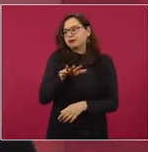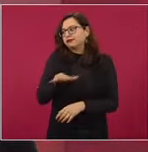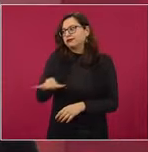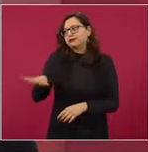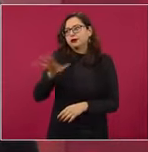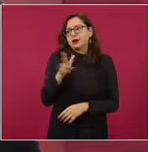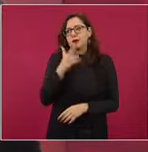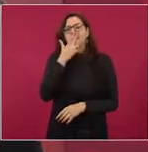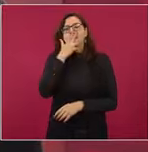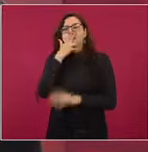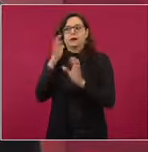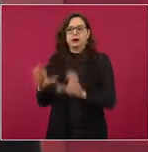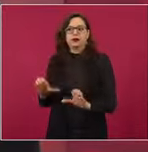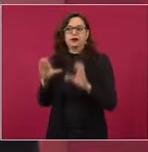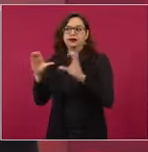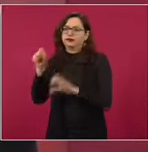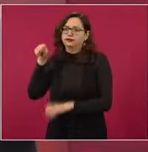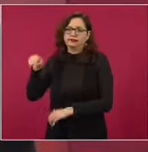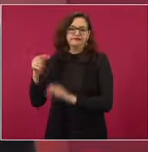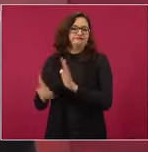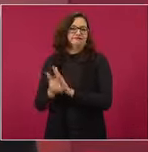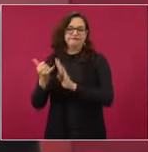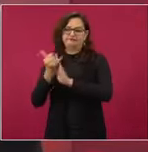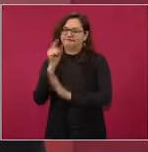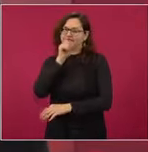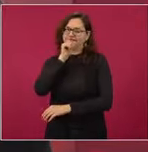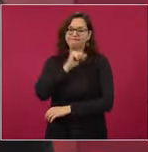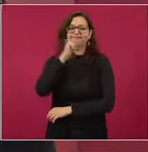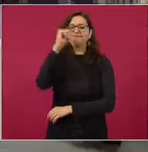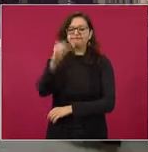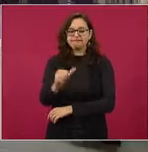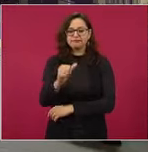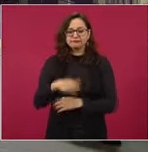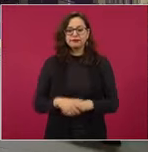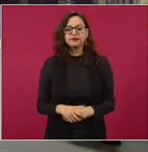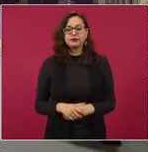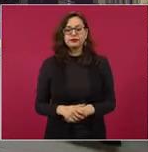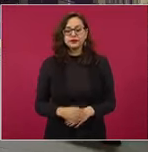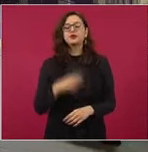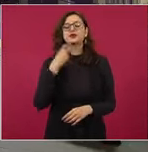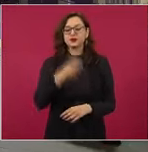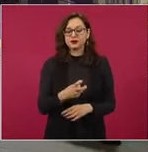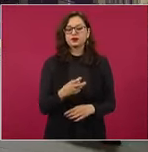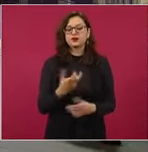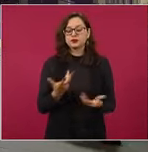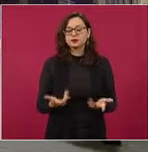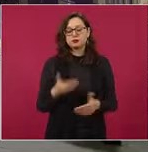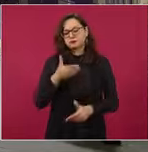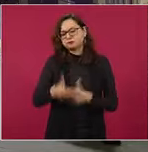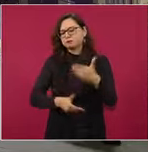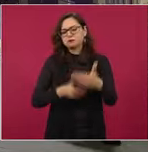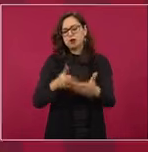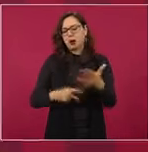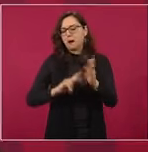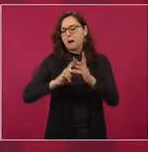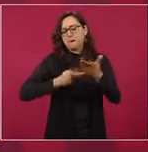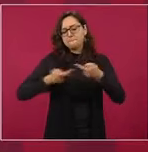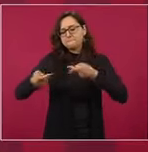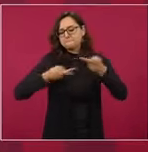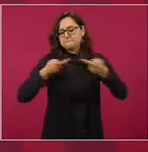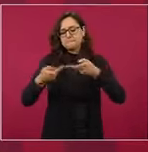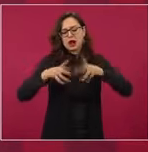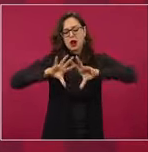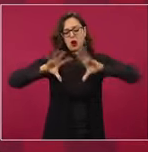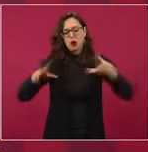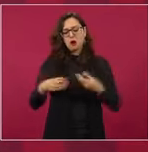Pero así vamos en el Tren Maya y sí vamos